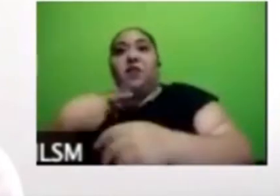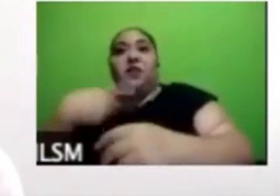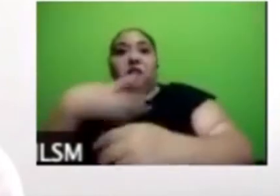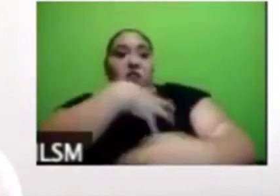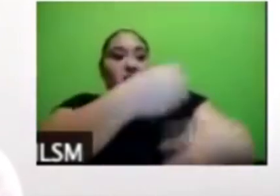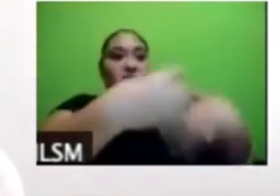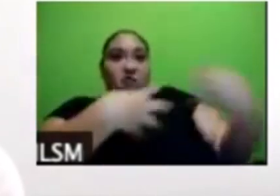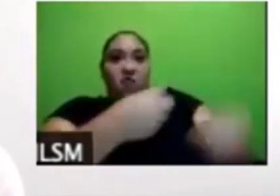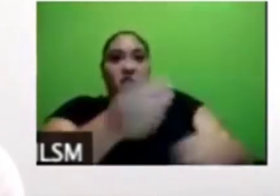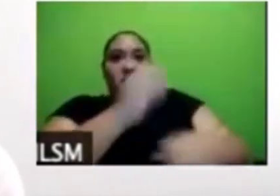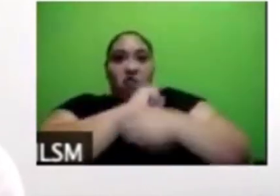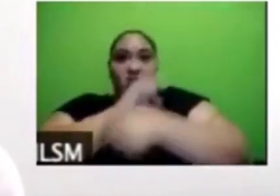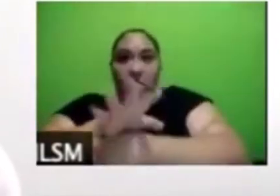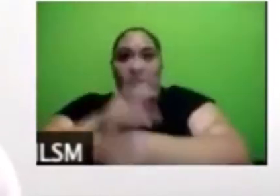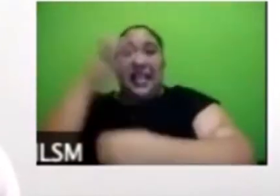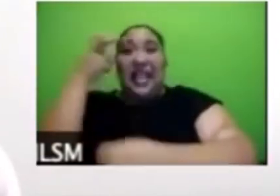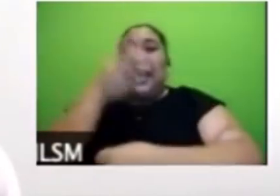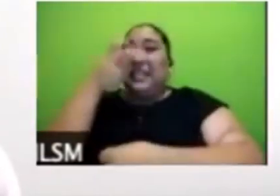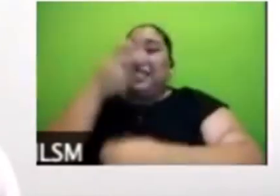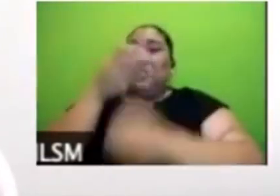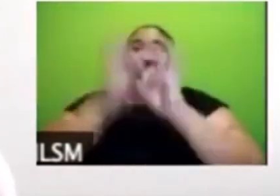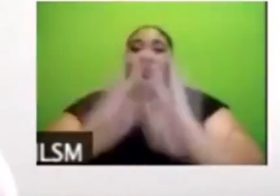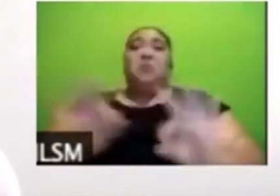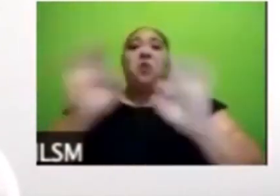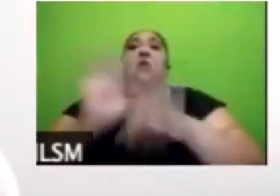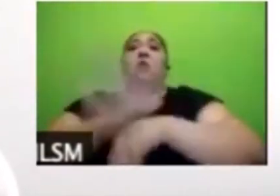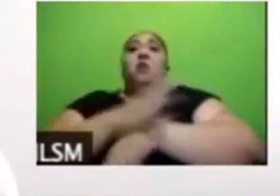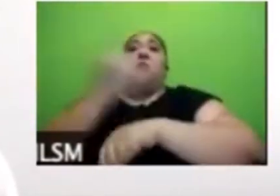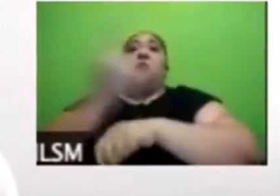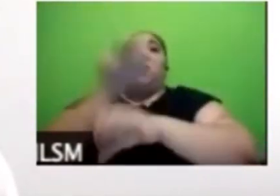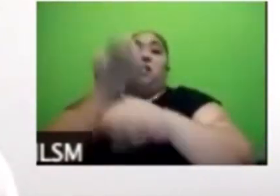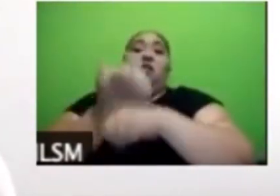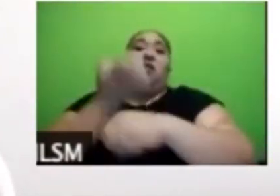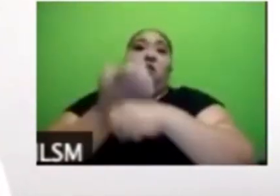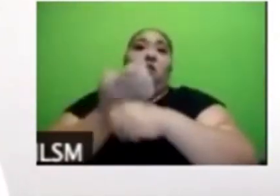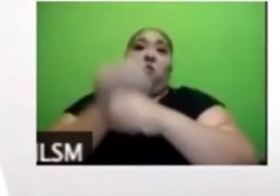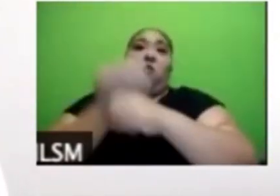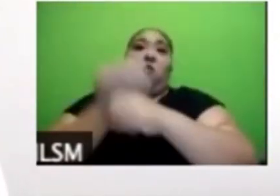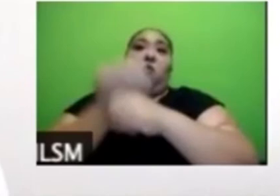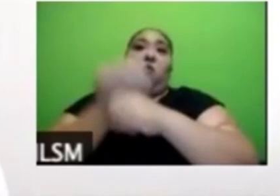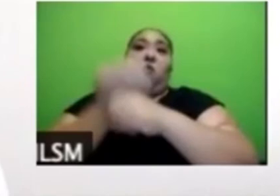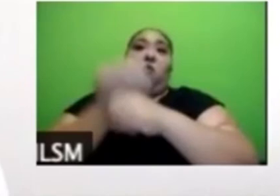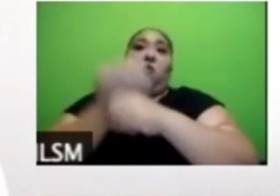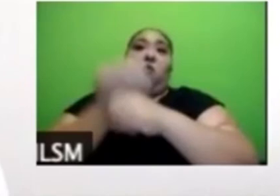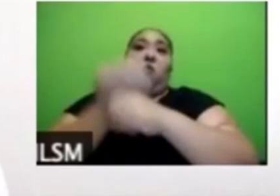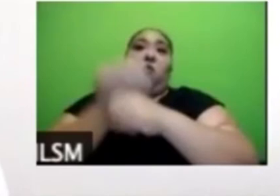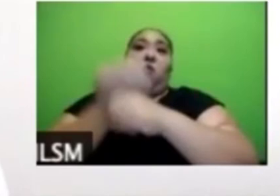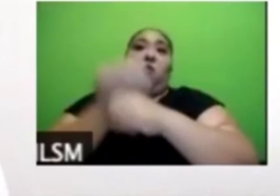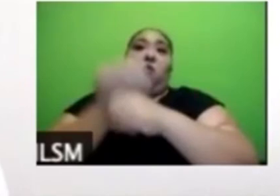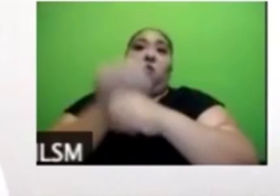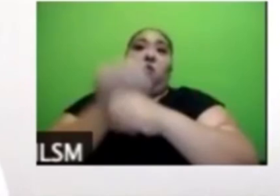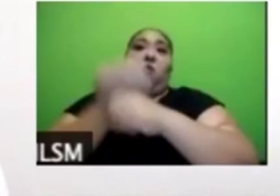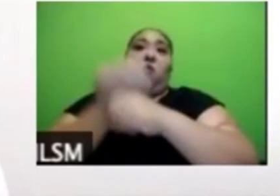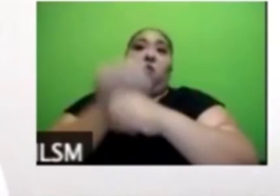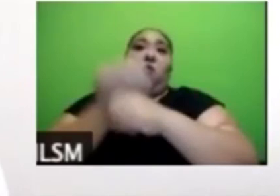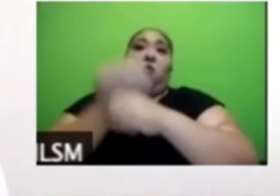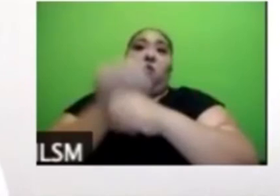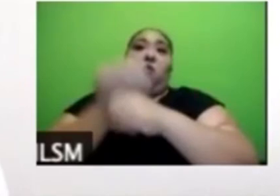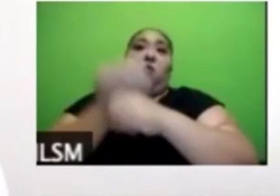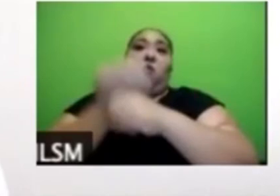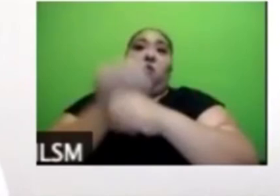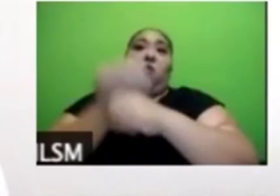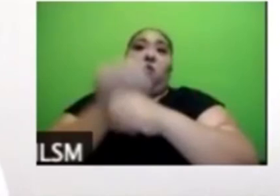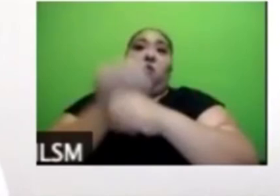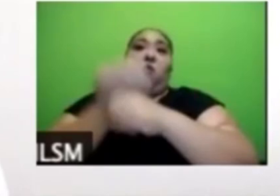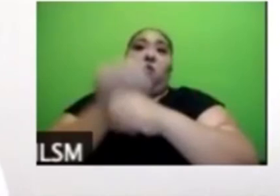meses que siguen sin duda la economía va a ser un factor el desempleo el aumento en la pobreza que ya vemos las estimaciones de 10 millones